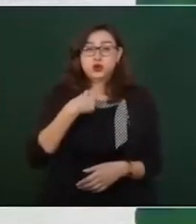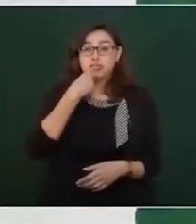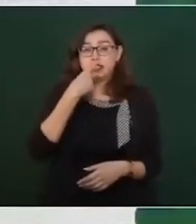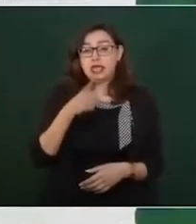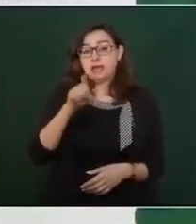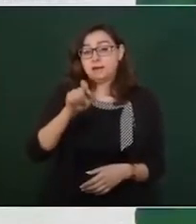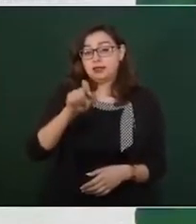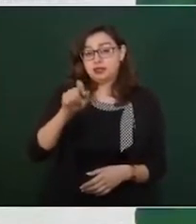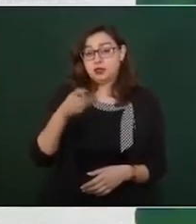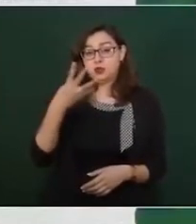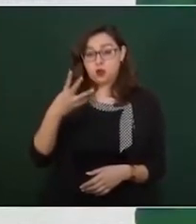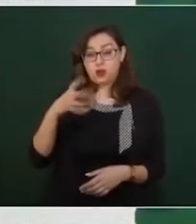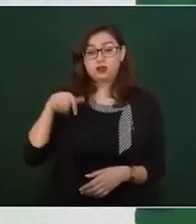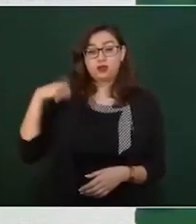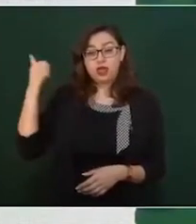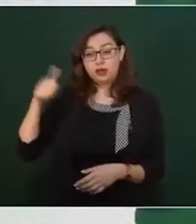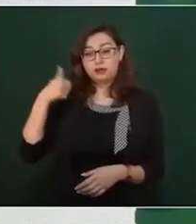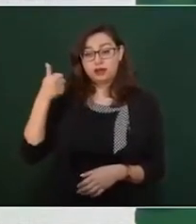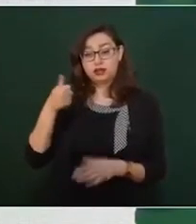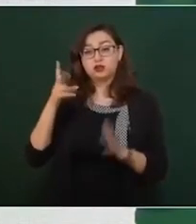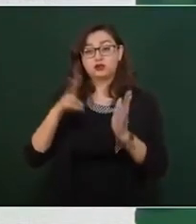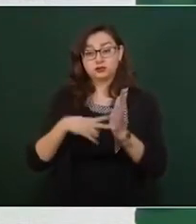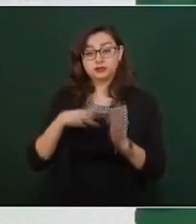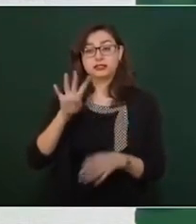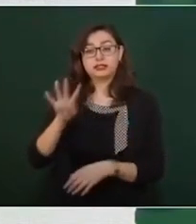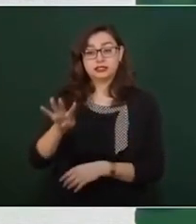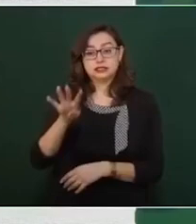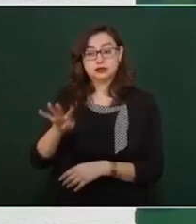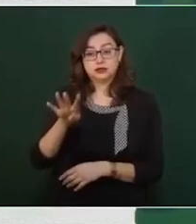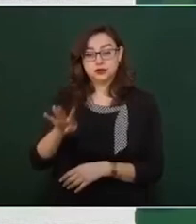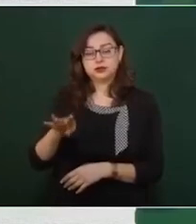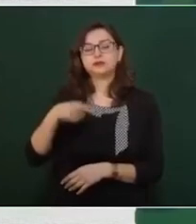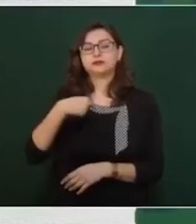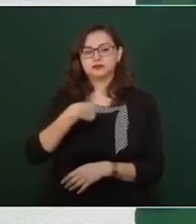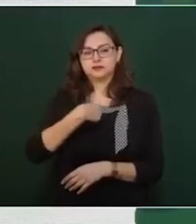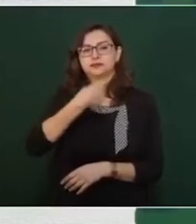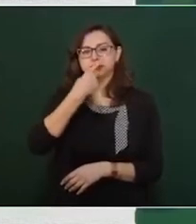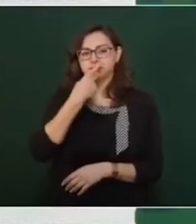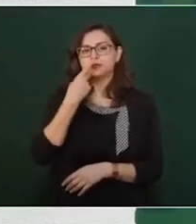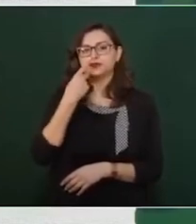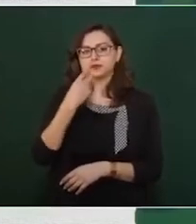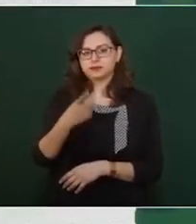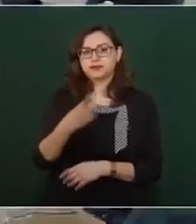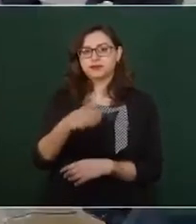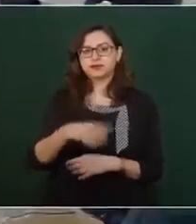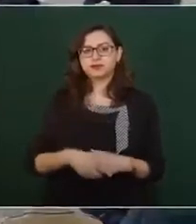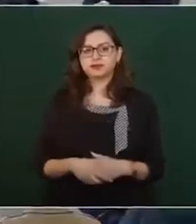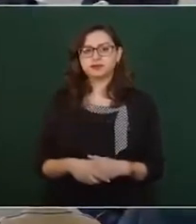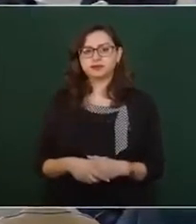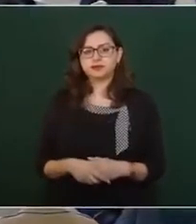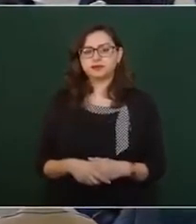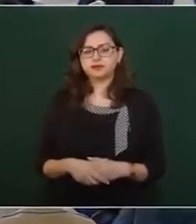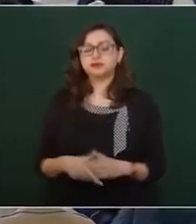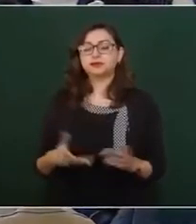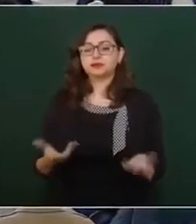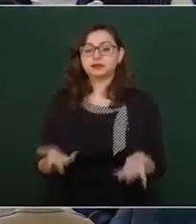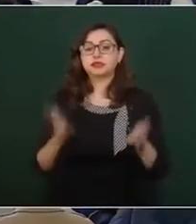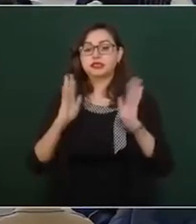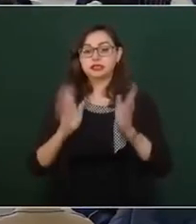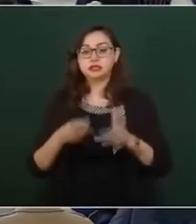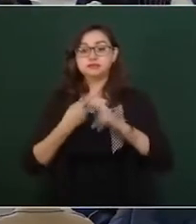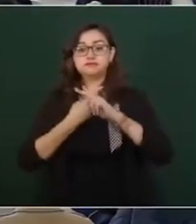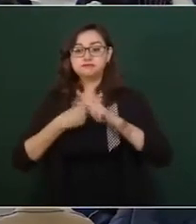que iba a iniciar la